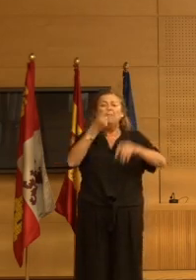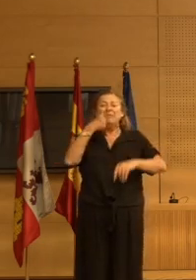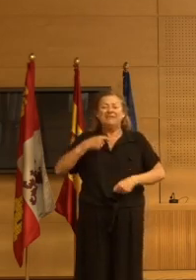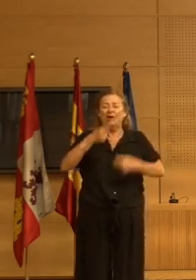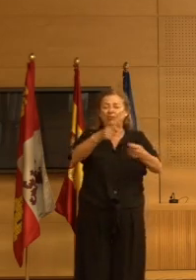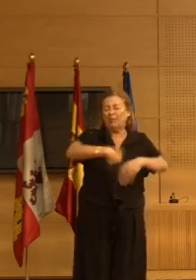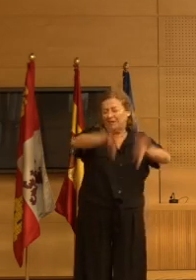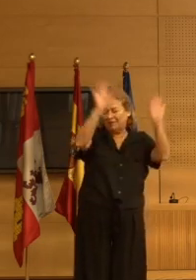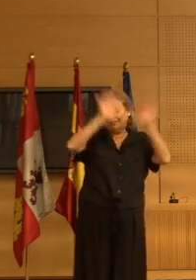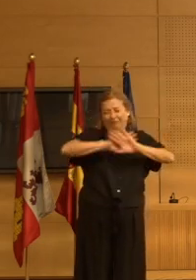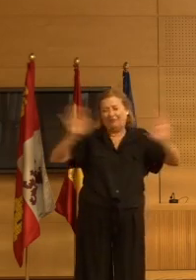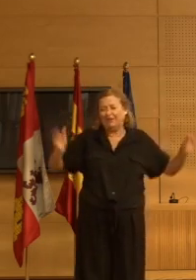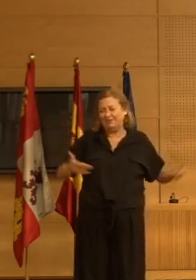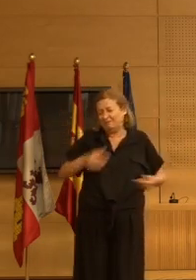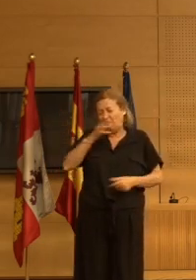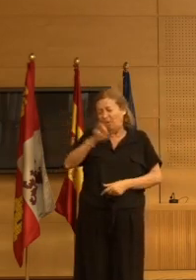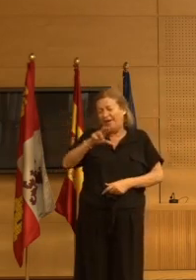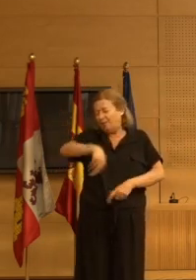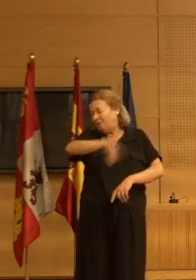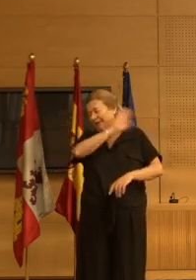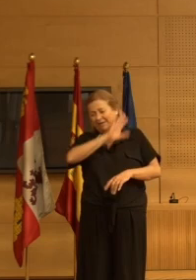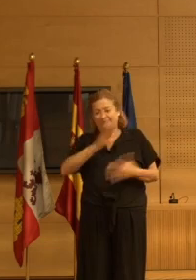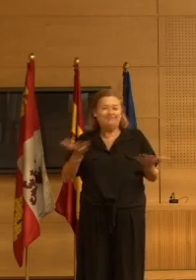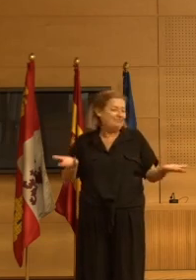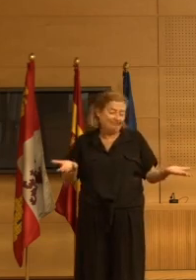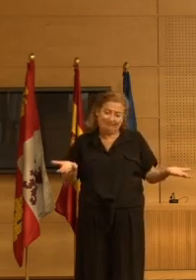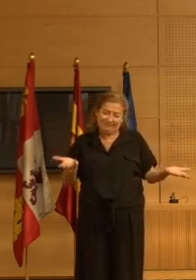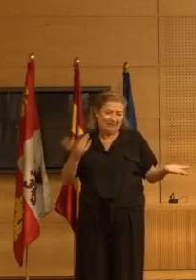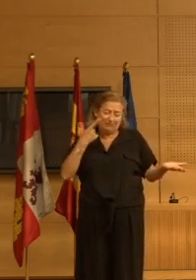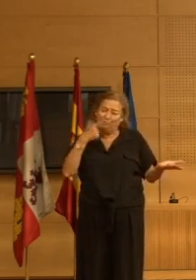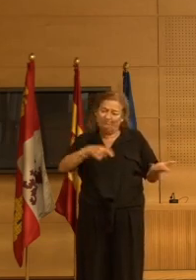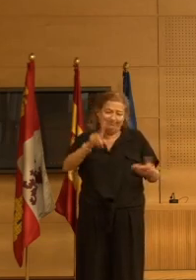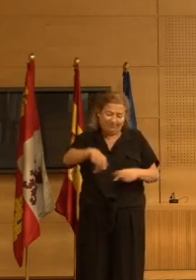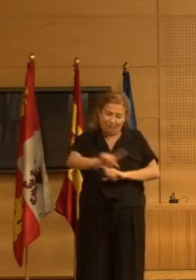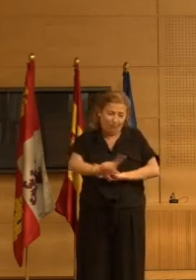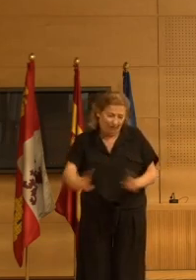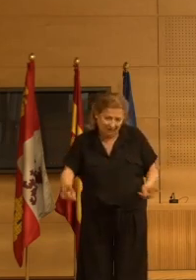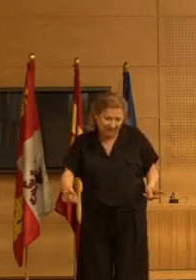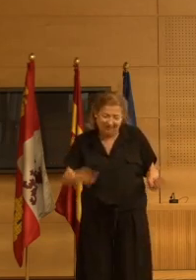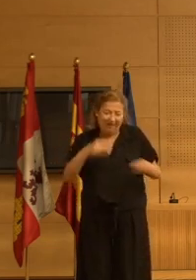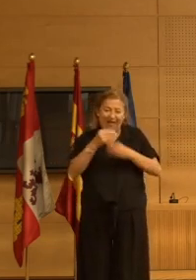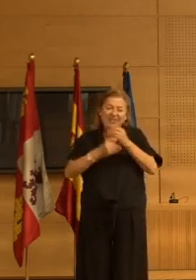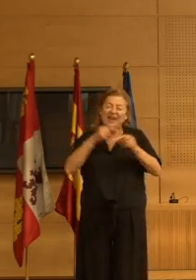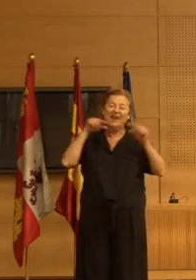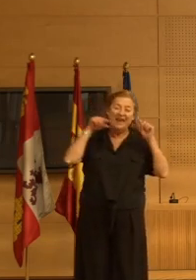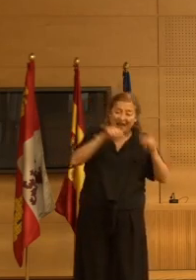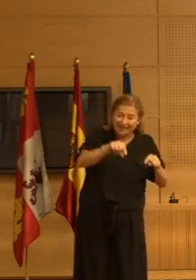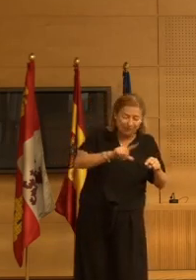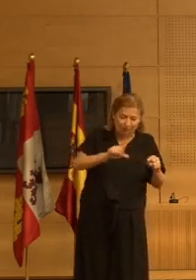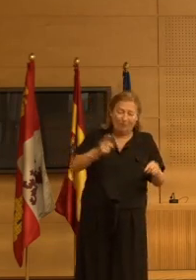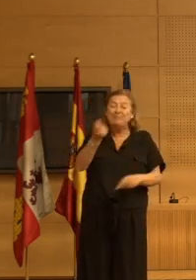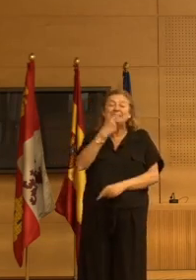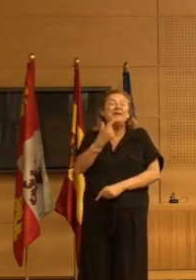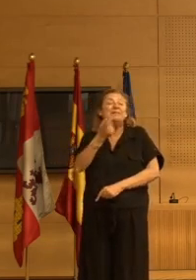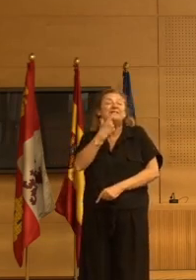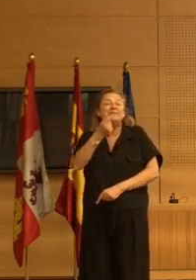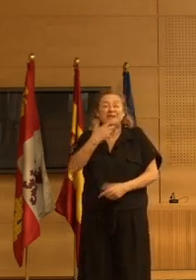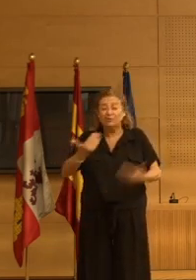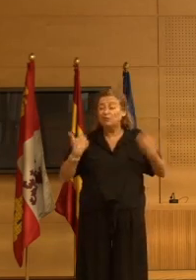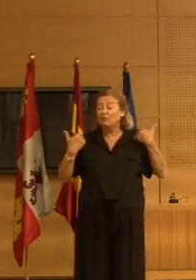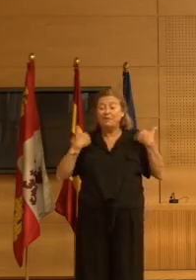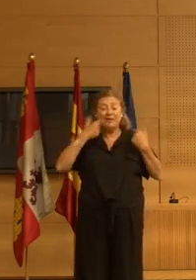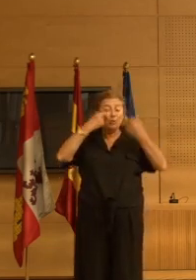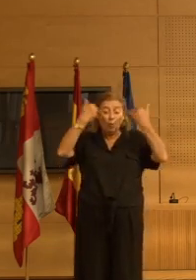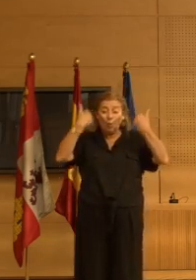y así se recupera y lo que hemos visto es todo lo contrario o sea que con esa aproximación de medicalizar el sufrimiento